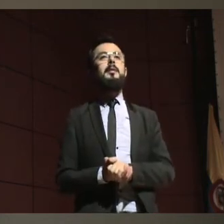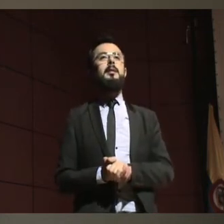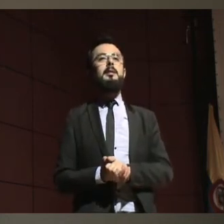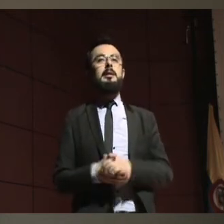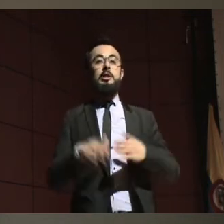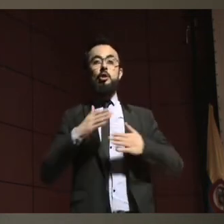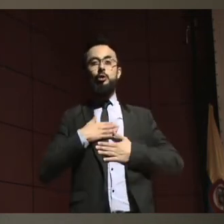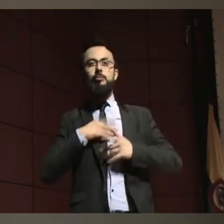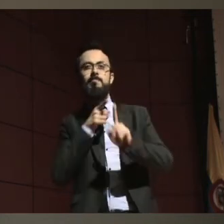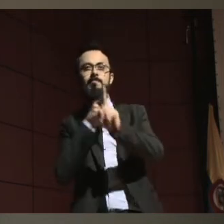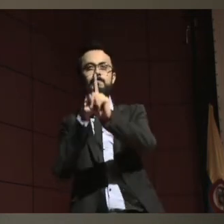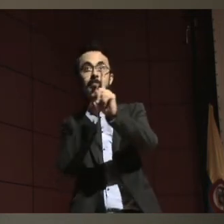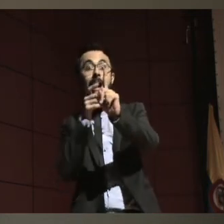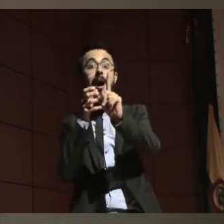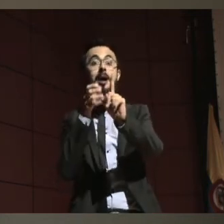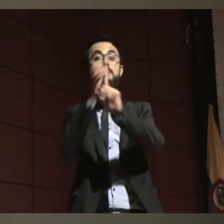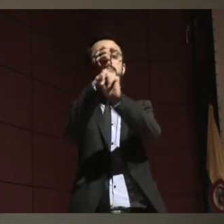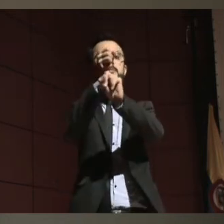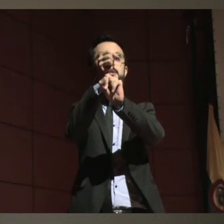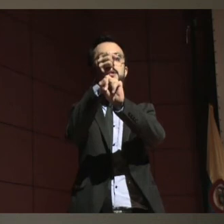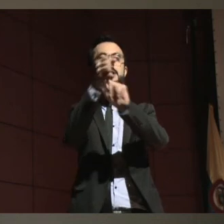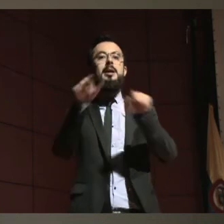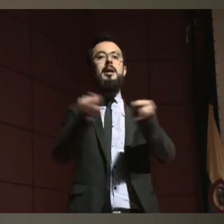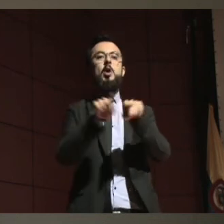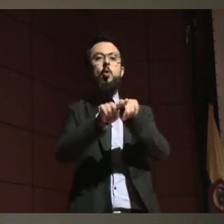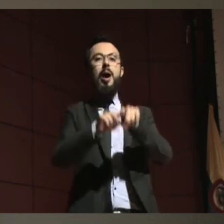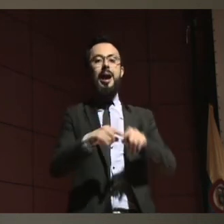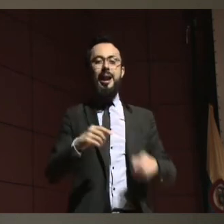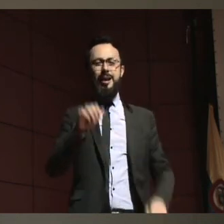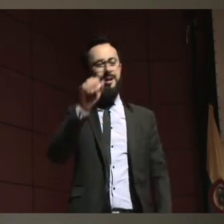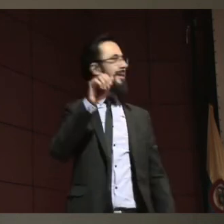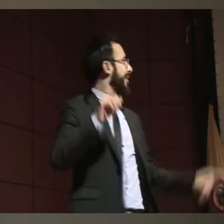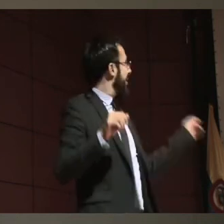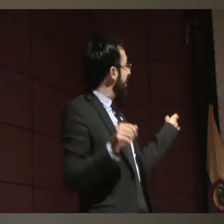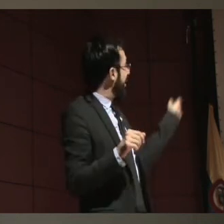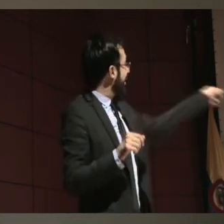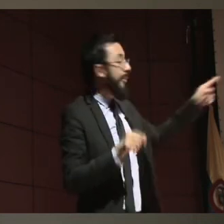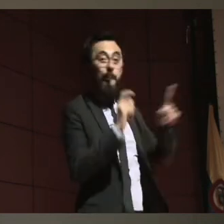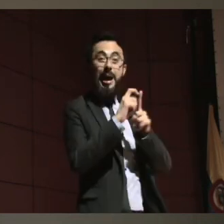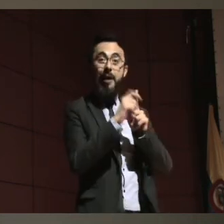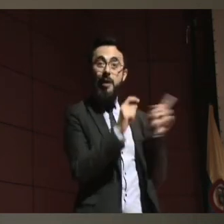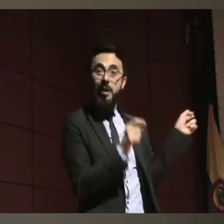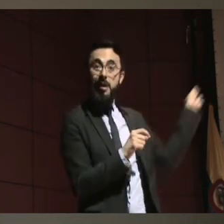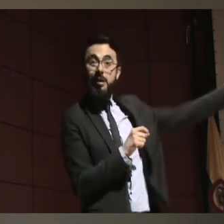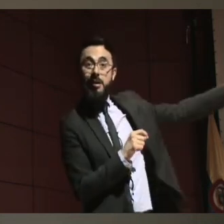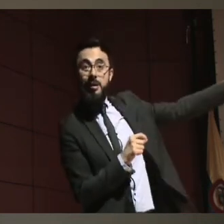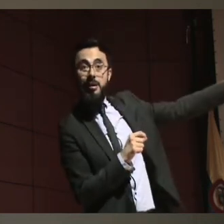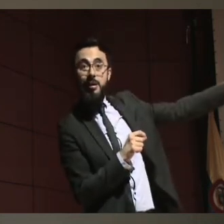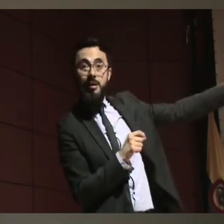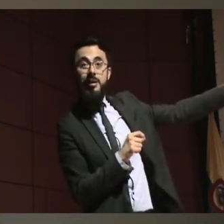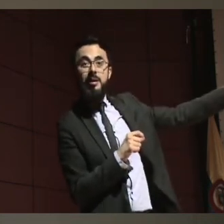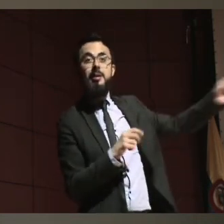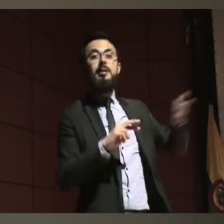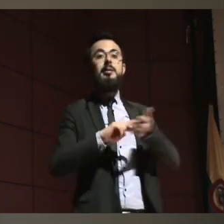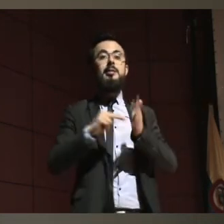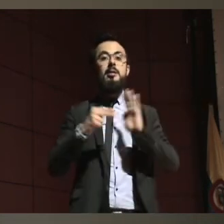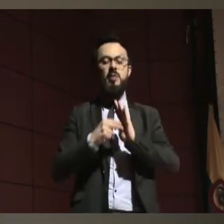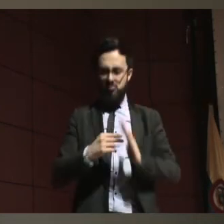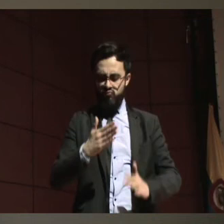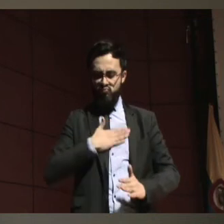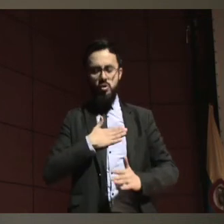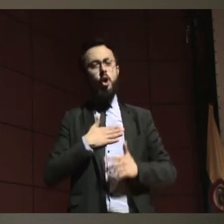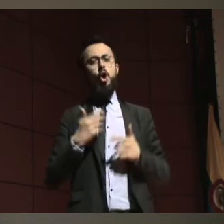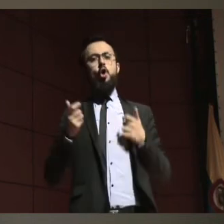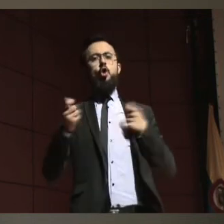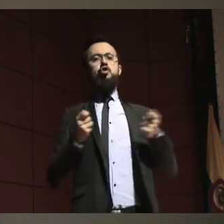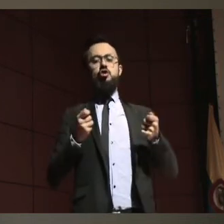del agenciamiento de su propia vida, de ser el dueño de su propia vida. ¿Sí? Que eso